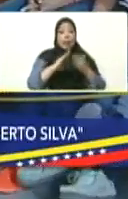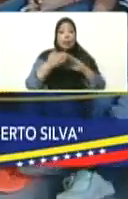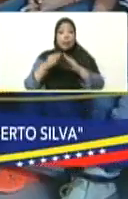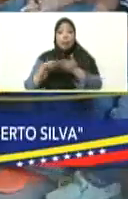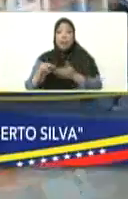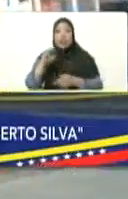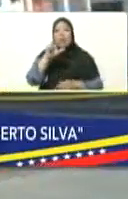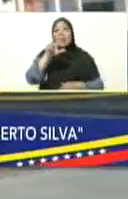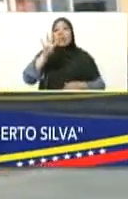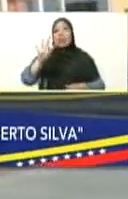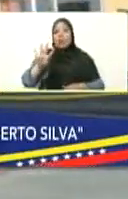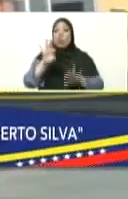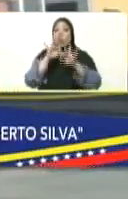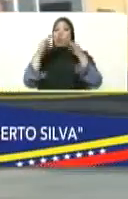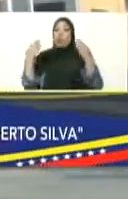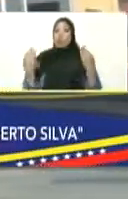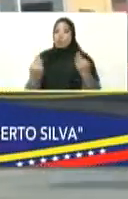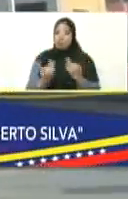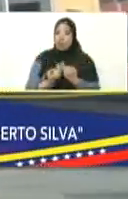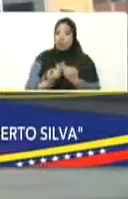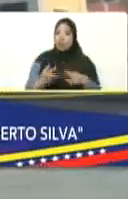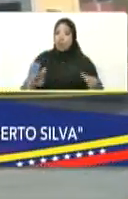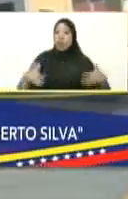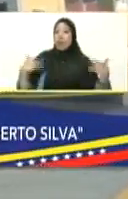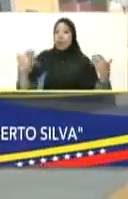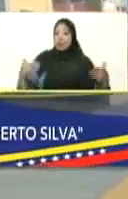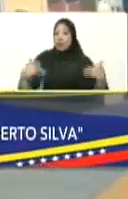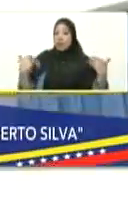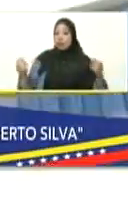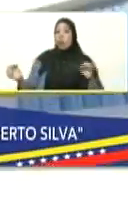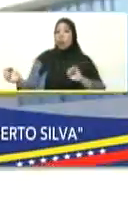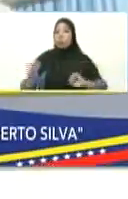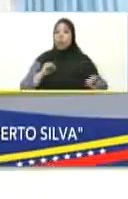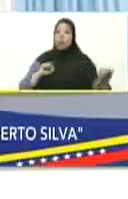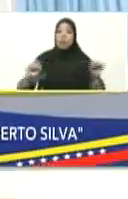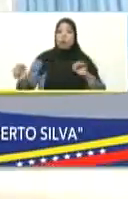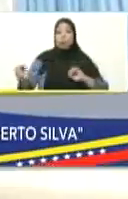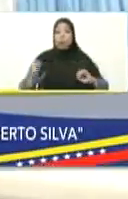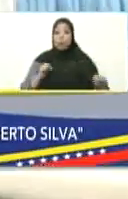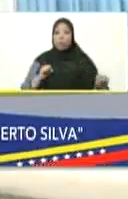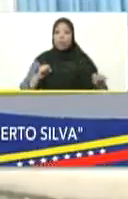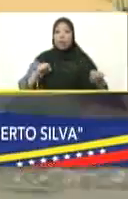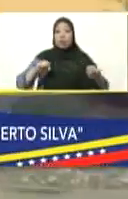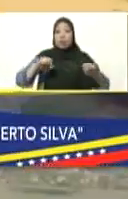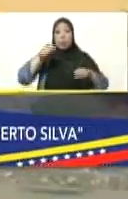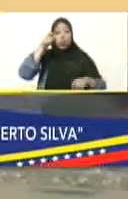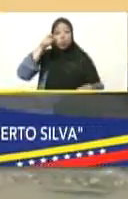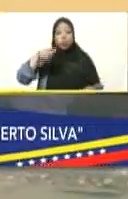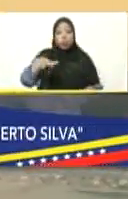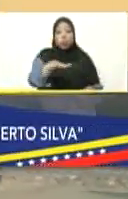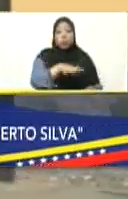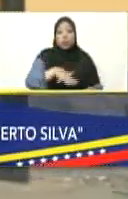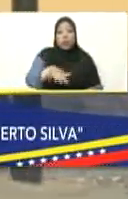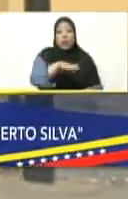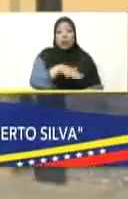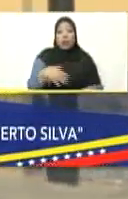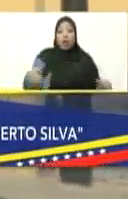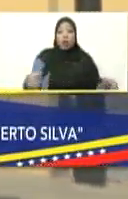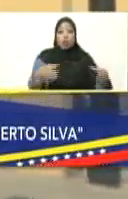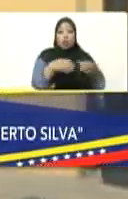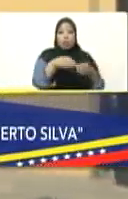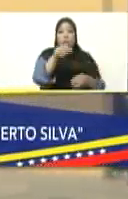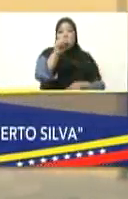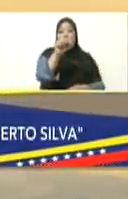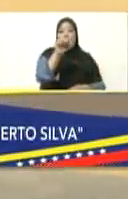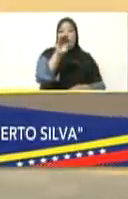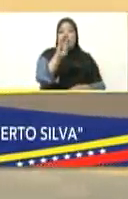familias que forman parte pues de ese movimiento pobladores de las ABB que han sido